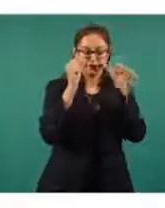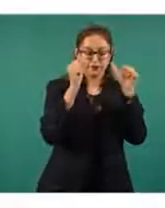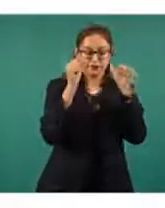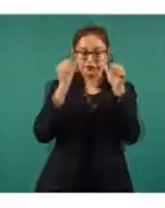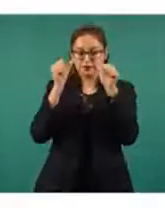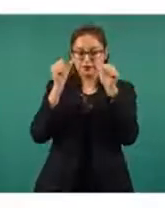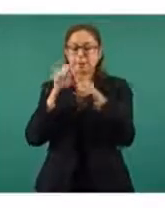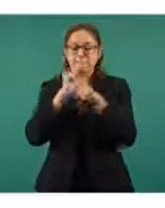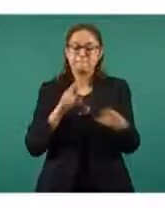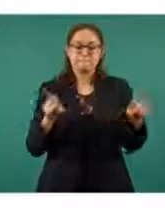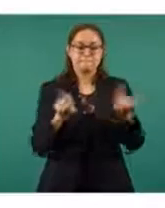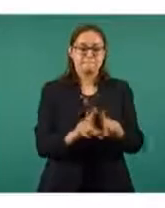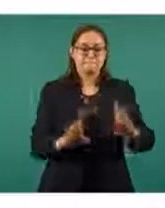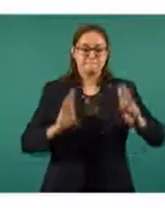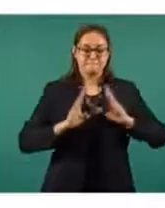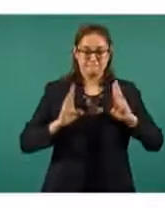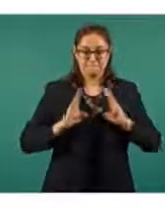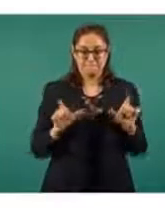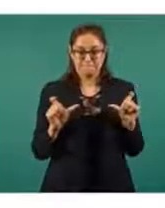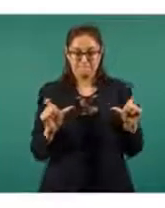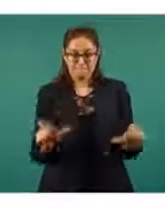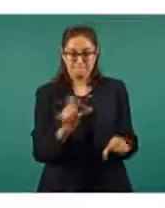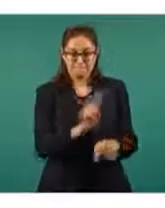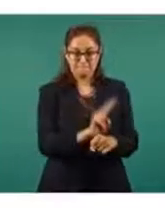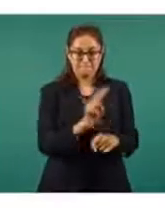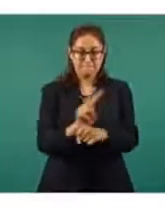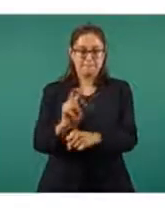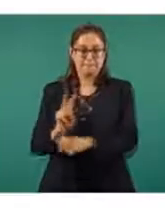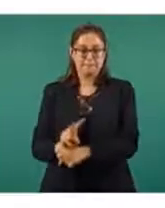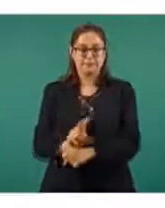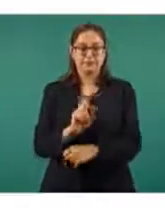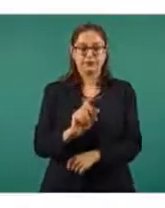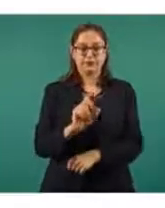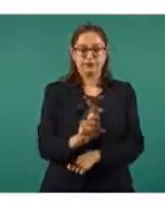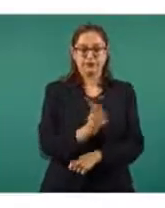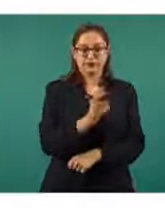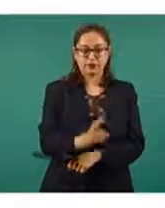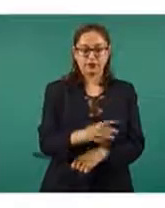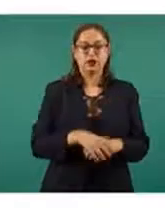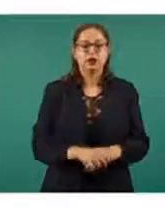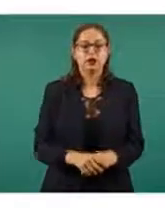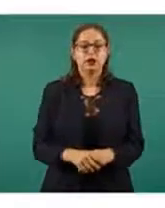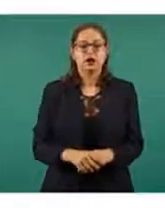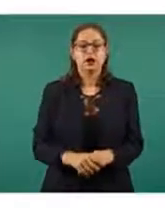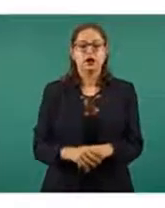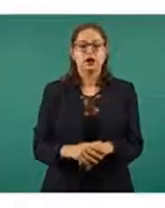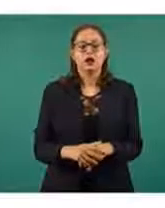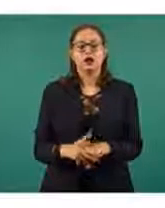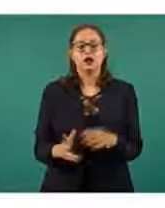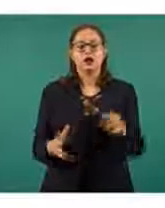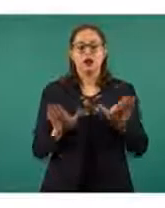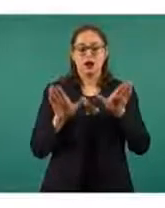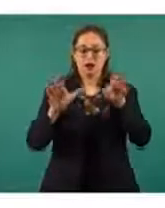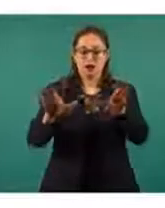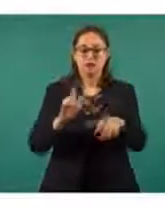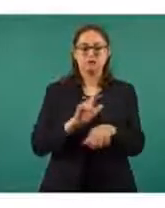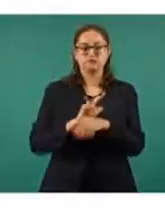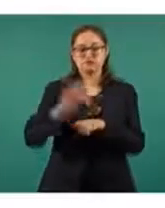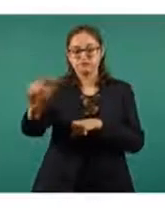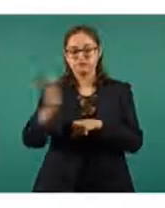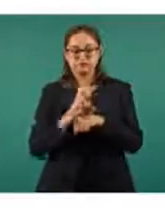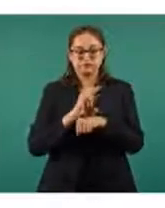seguridad en los mismos números de movimientos. Se hicieron 13 operaciones aéreas con